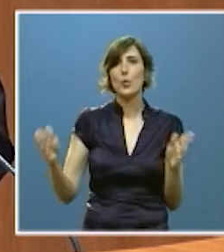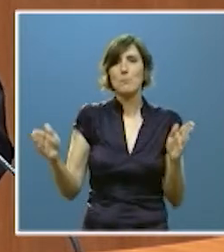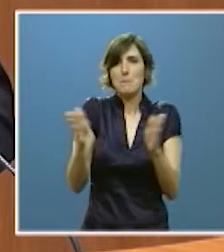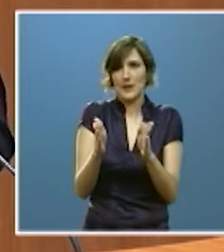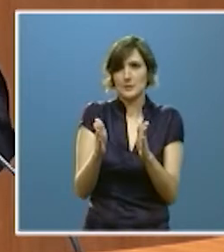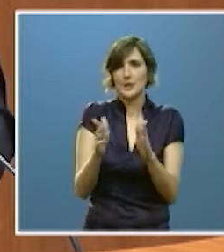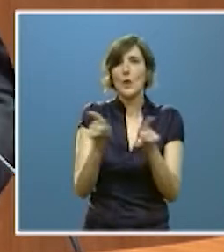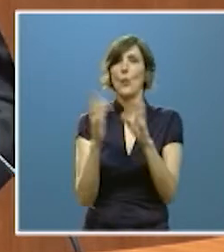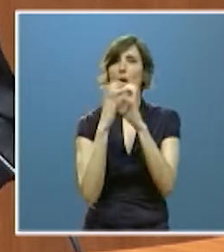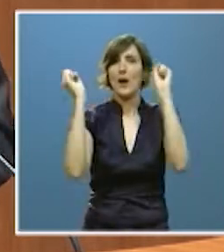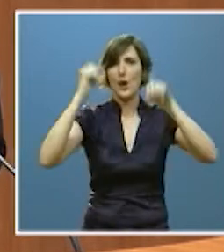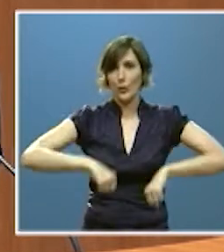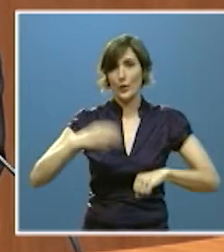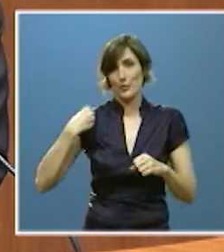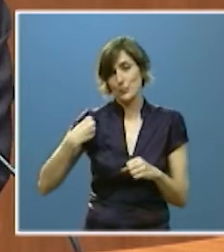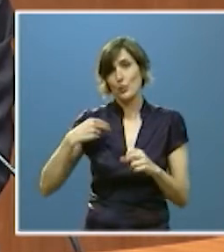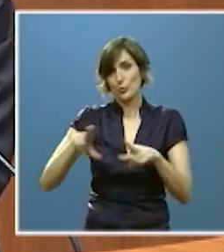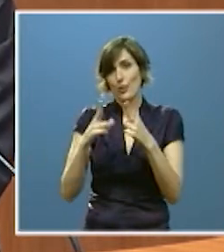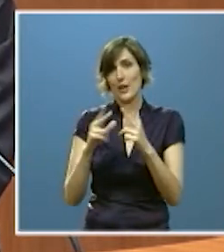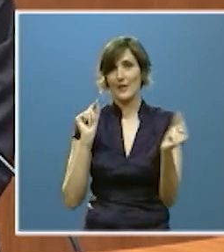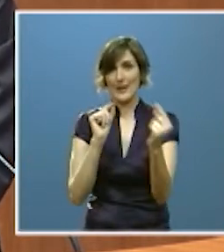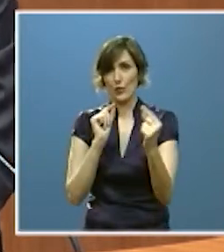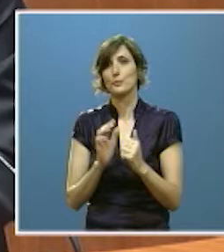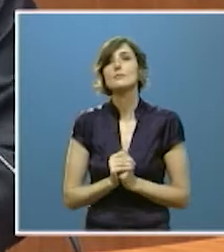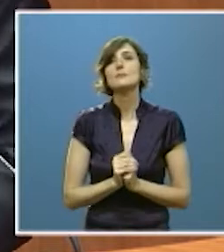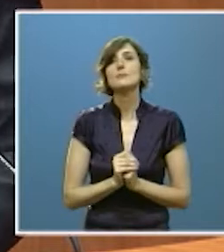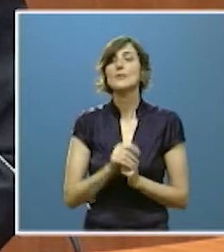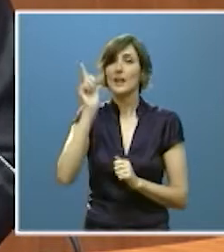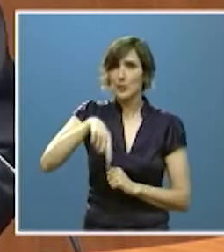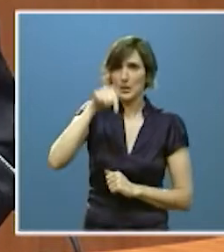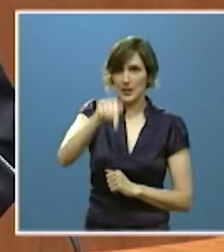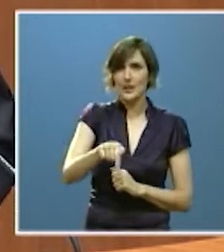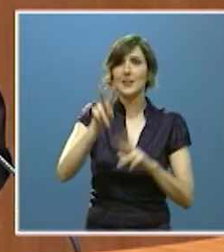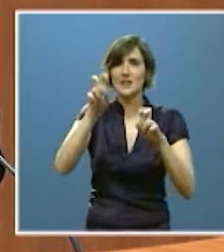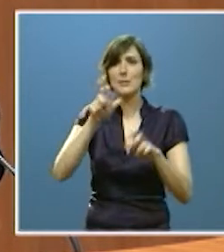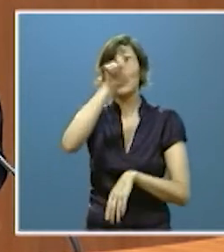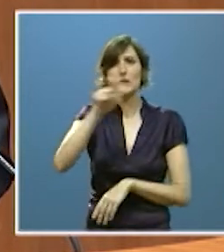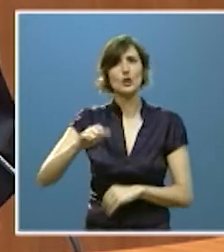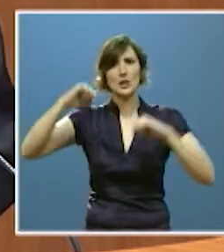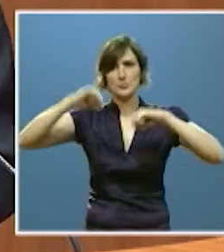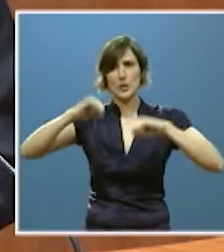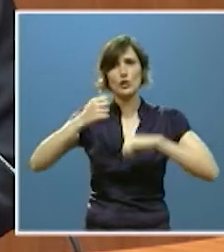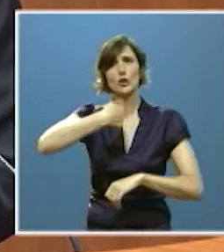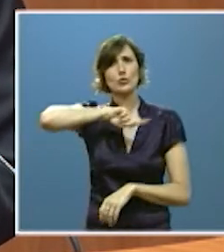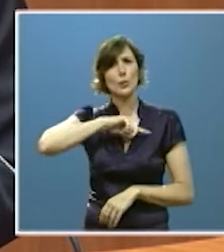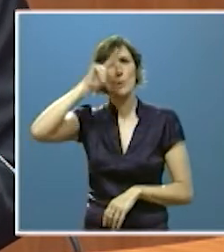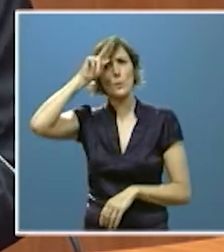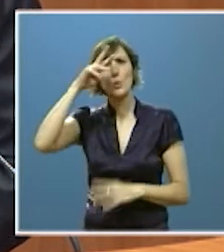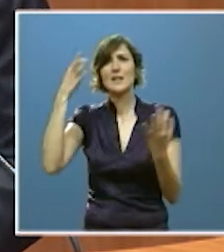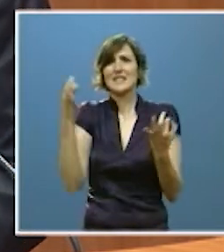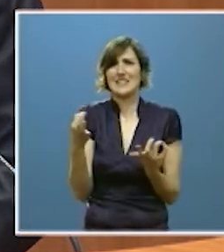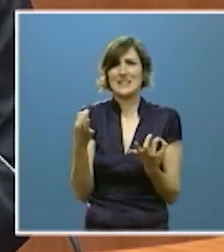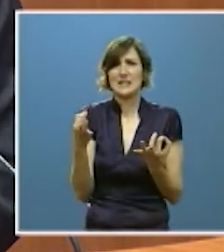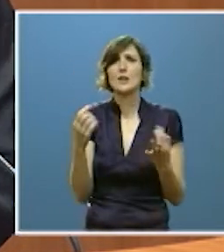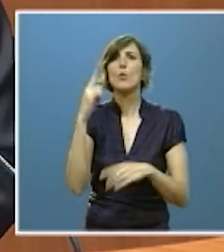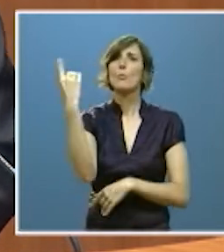también aquí por supuesto queda mucho por hacer en relación con las personas mayores nos preocupa muy singularmente el problema de